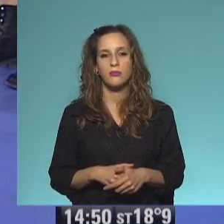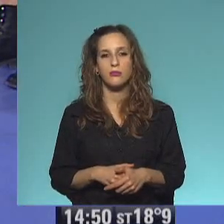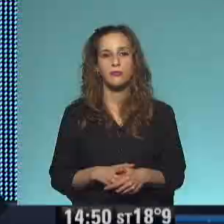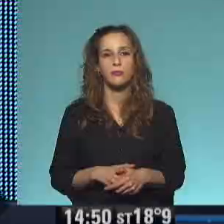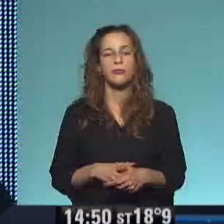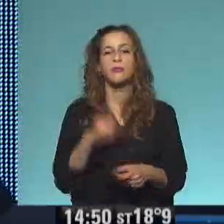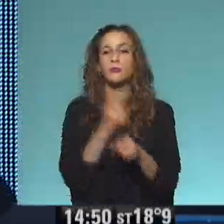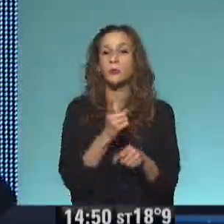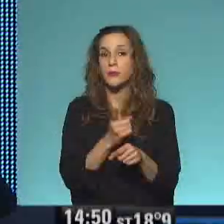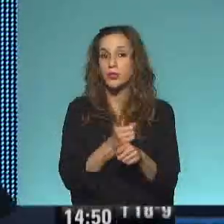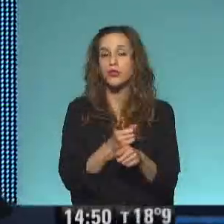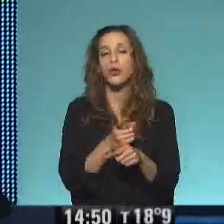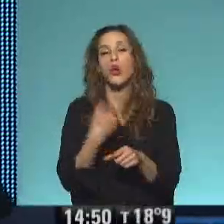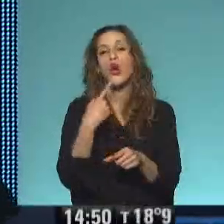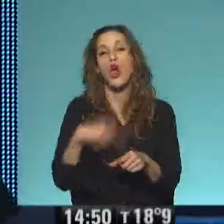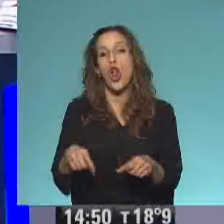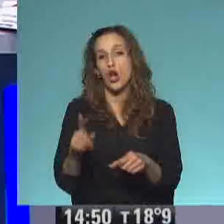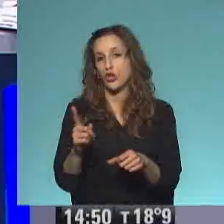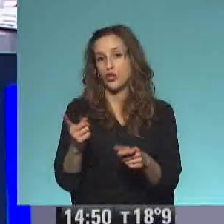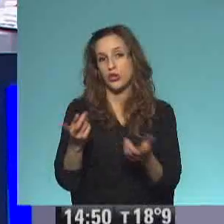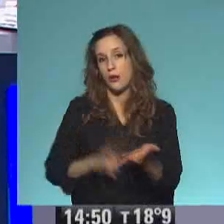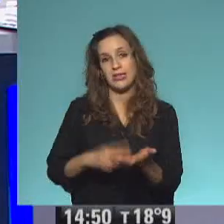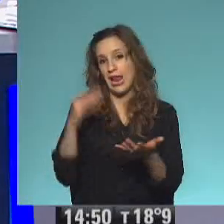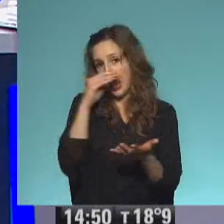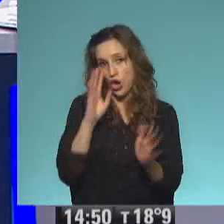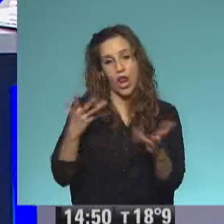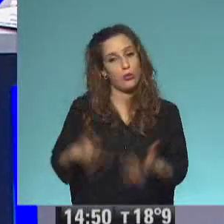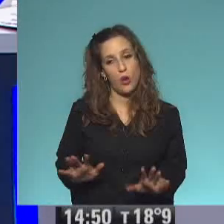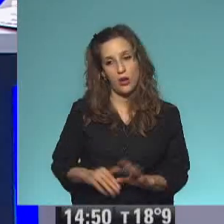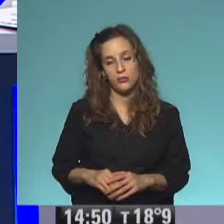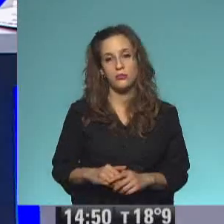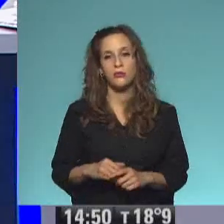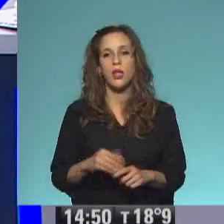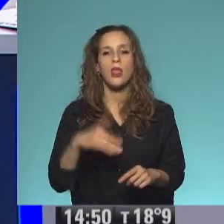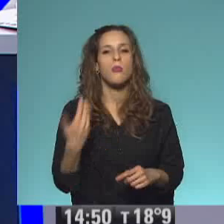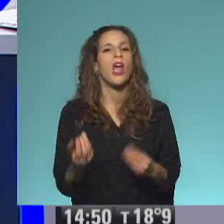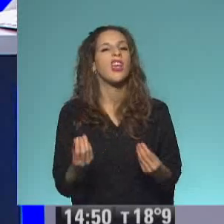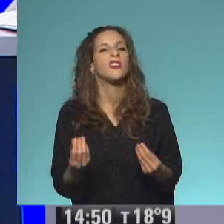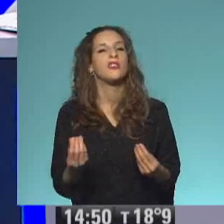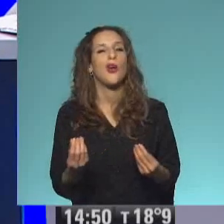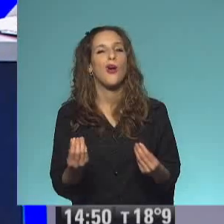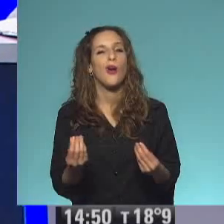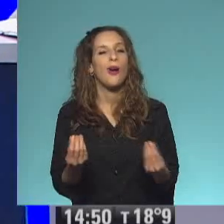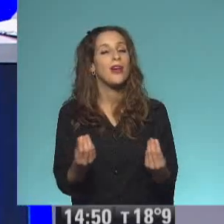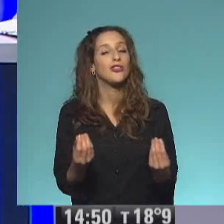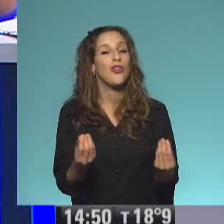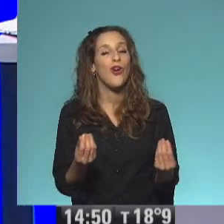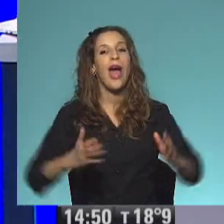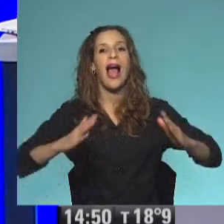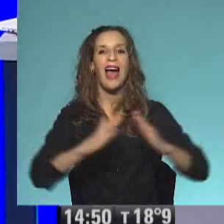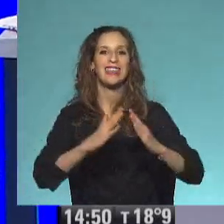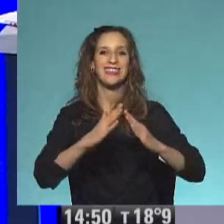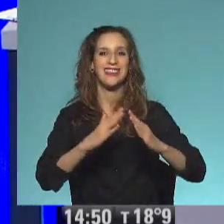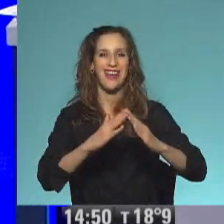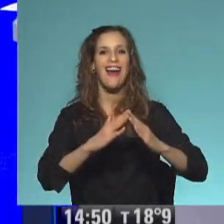Primero lo puso de su mismo color. Lo volvió a hacer negro. ¿Y después qué hizo? Ah. De muchos colores. Cambió la casa.